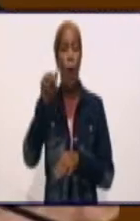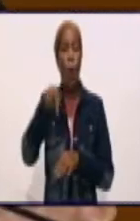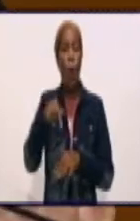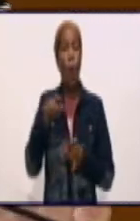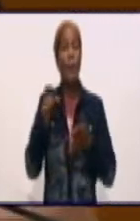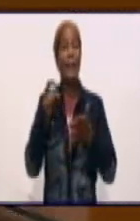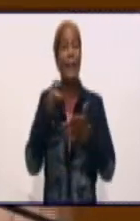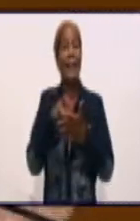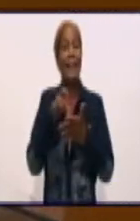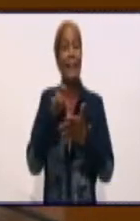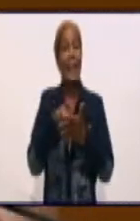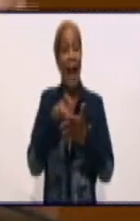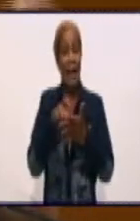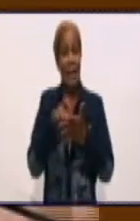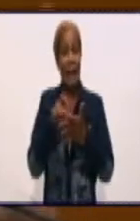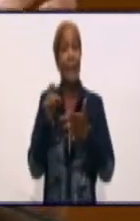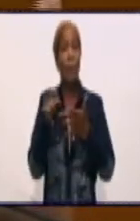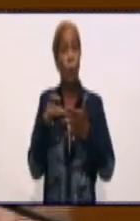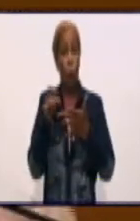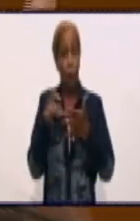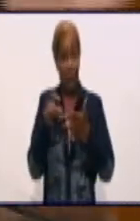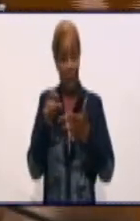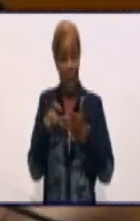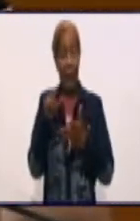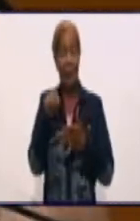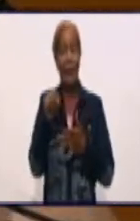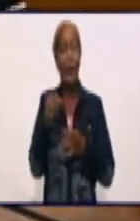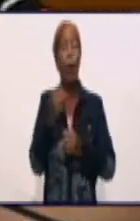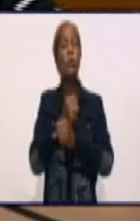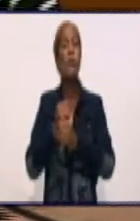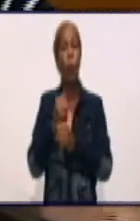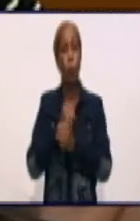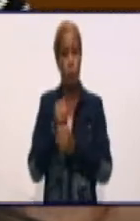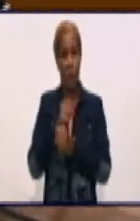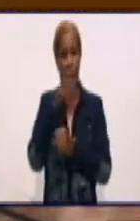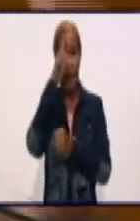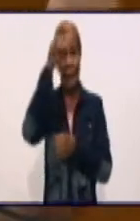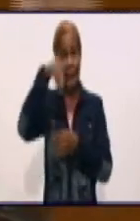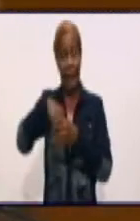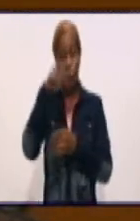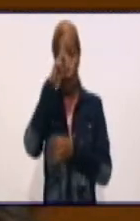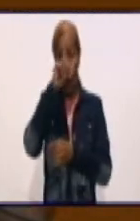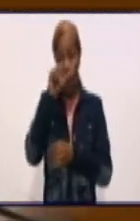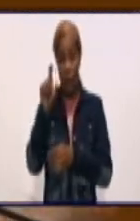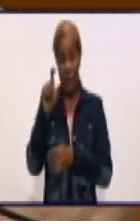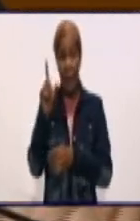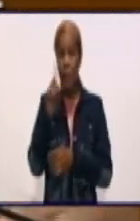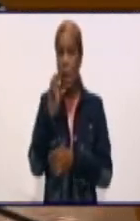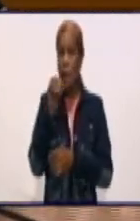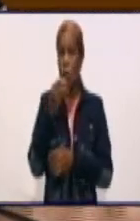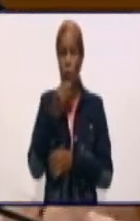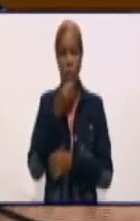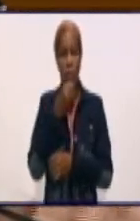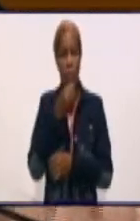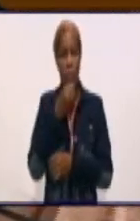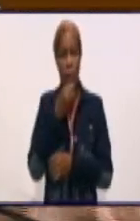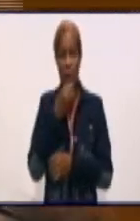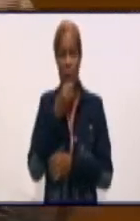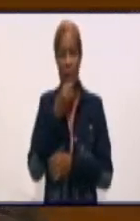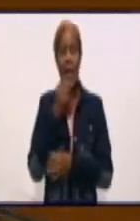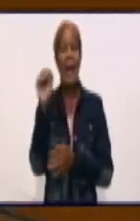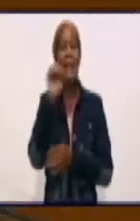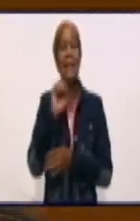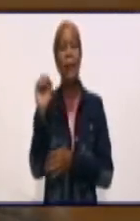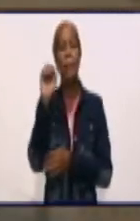laboratorio, lleva un detergente específico. No se puede lavar con cualquier tipo de detergente porque se raya la cristalería